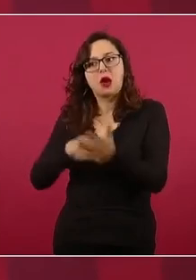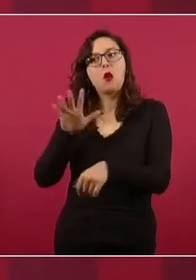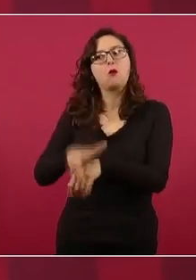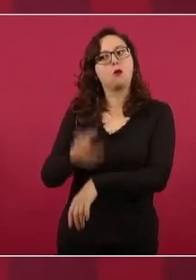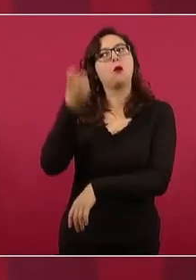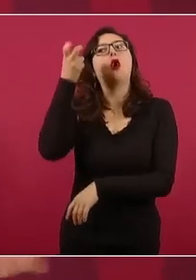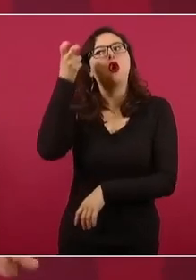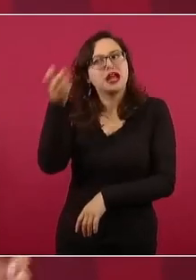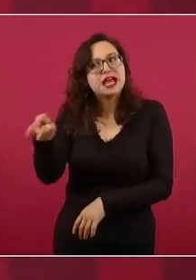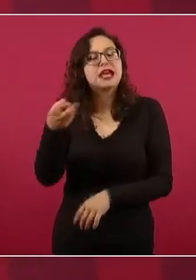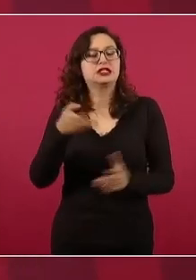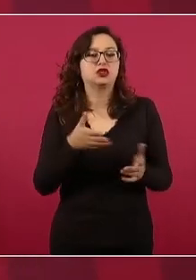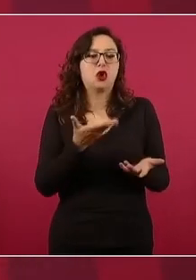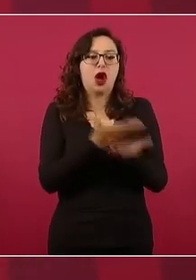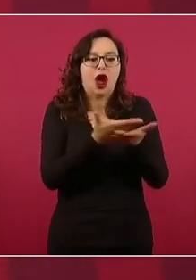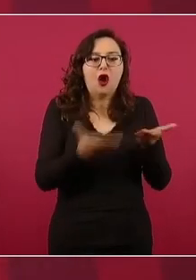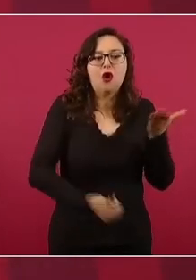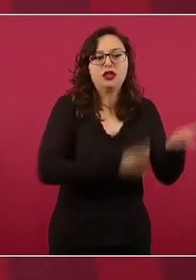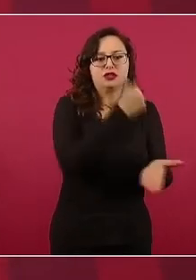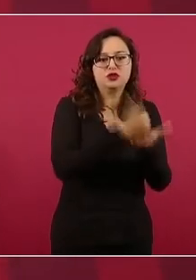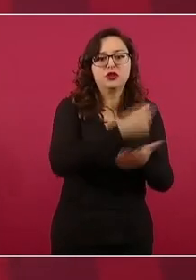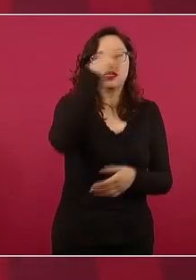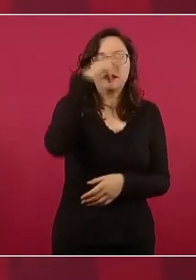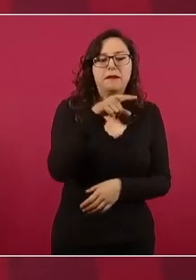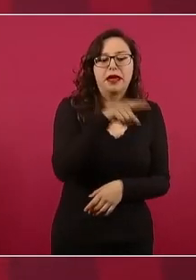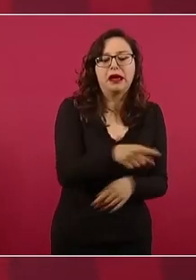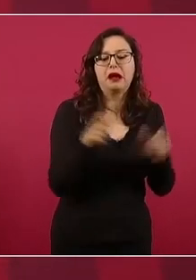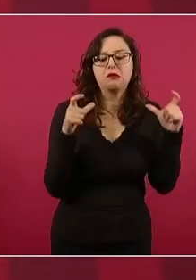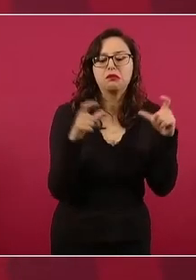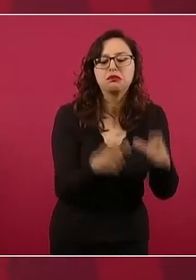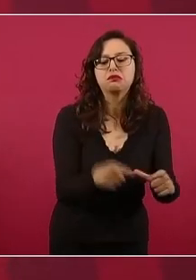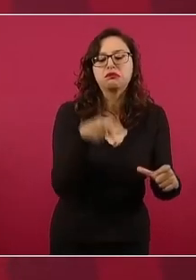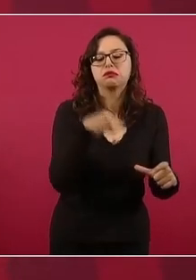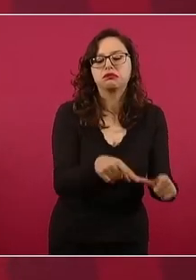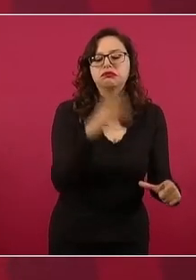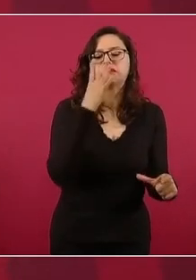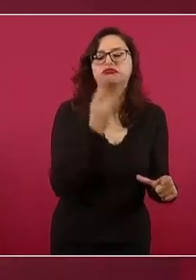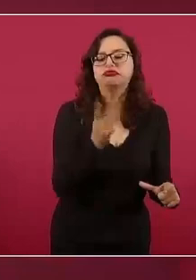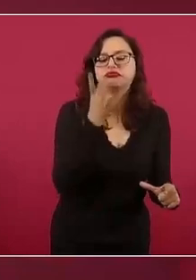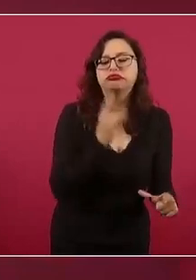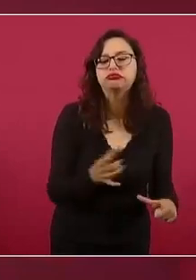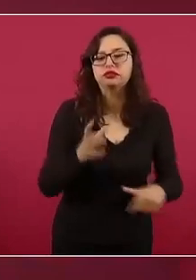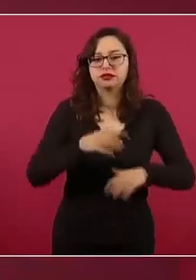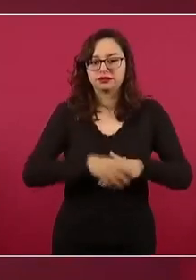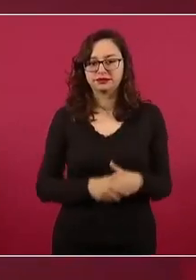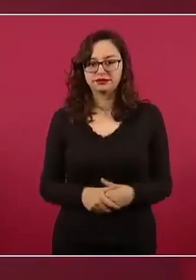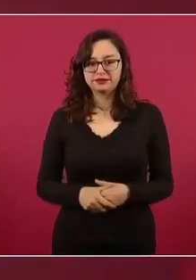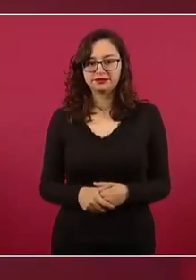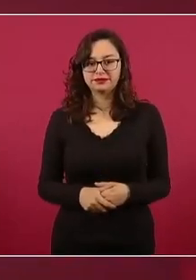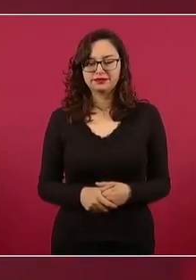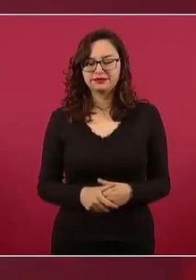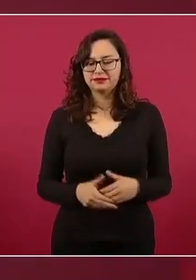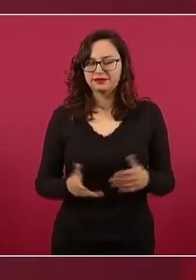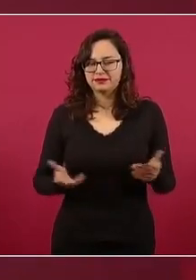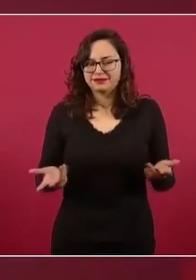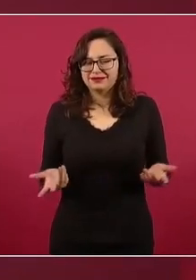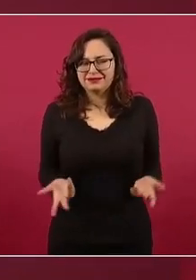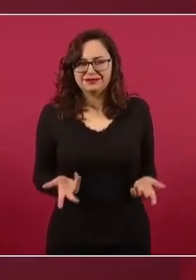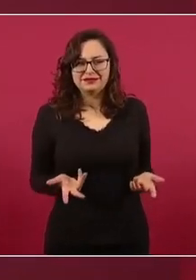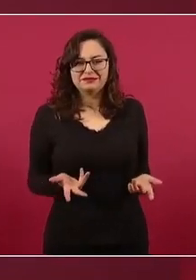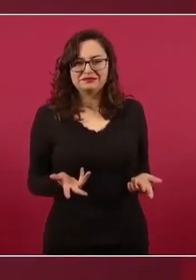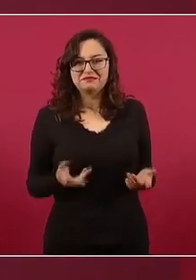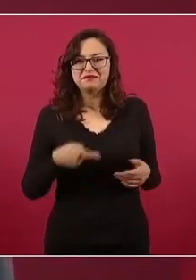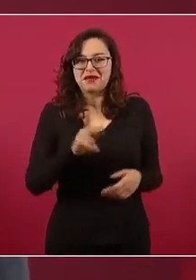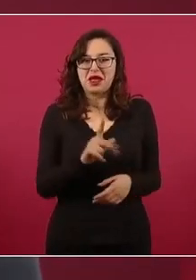Lo que casi no se habla es que la Terminal 2 del Aeropuerto Internacional de la Ciudad de México se está